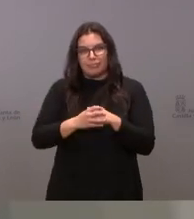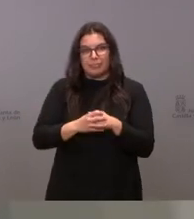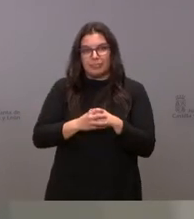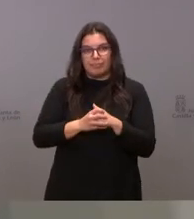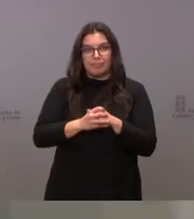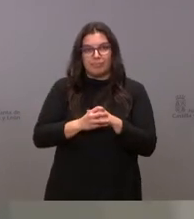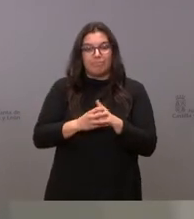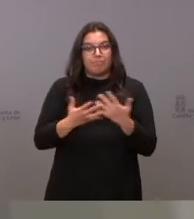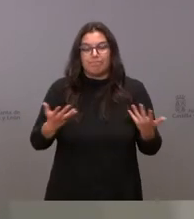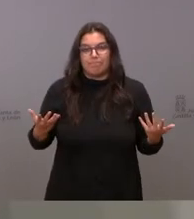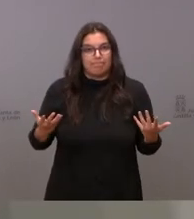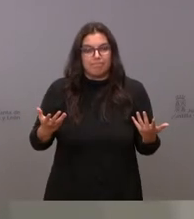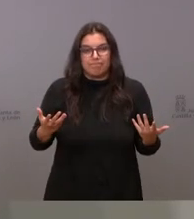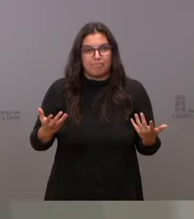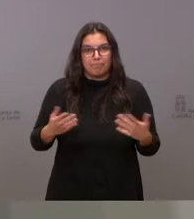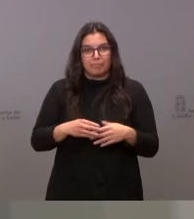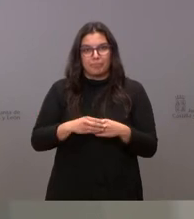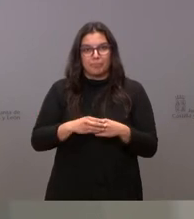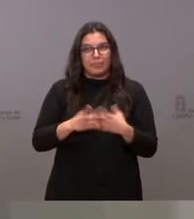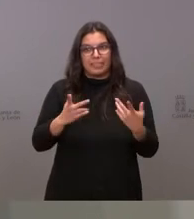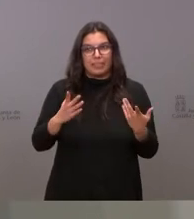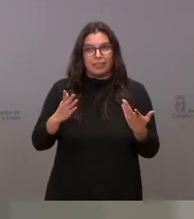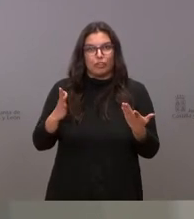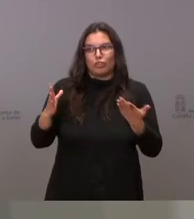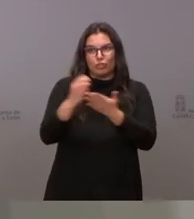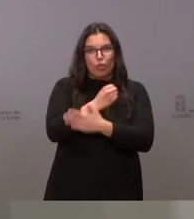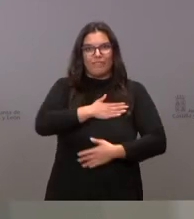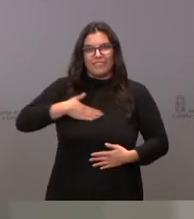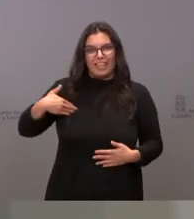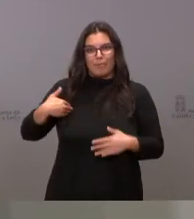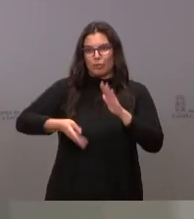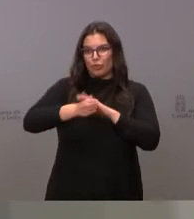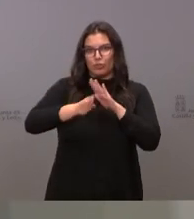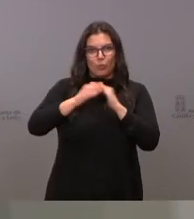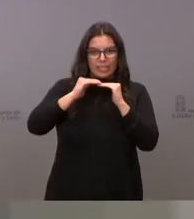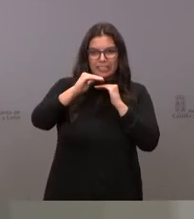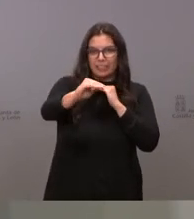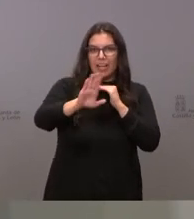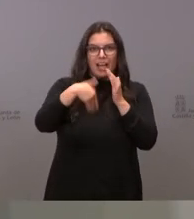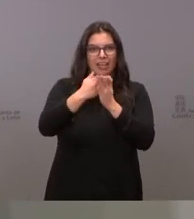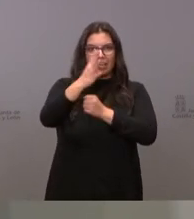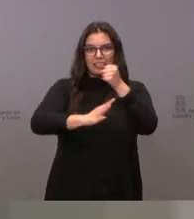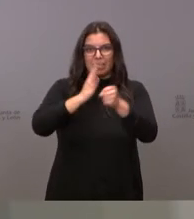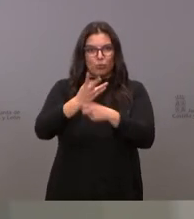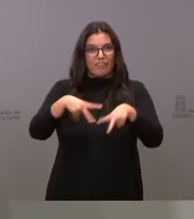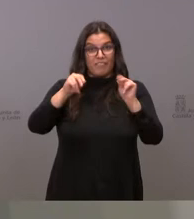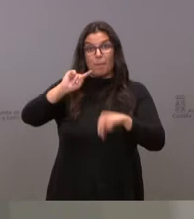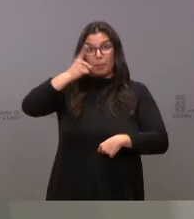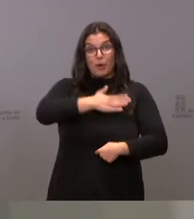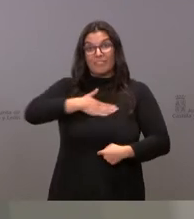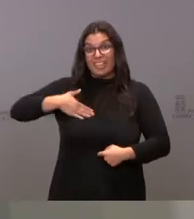que no hay nadie que no esté apostando por la continuidad legislativa, el primero, el presidente. Por tanto,